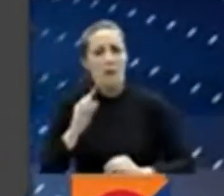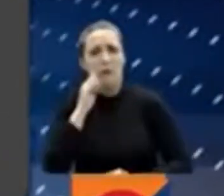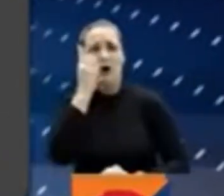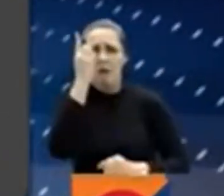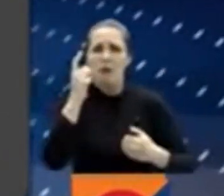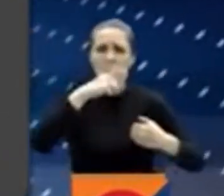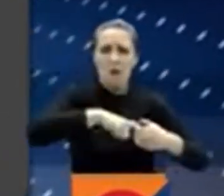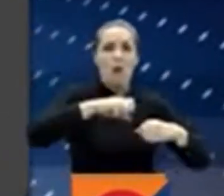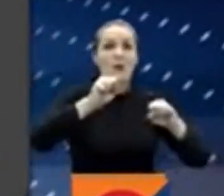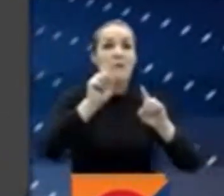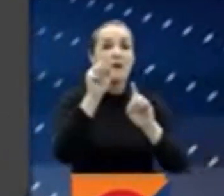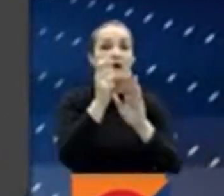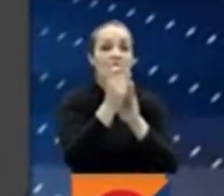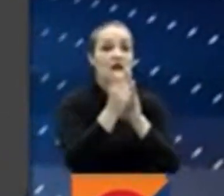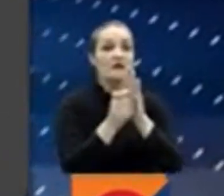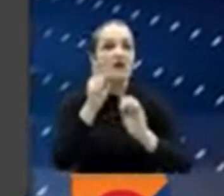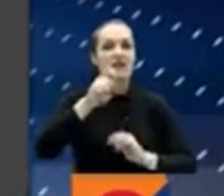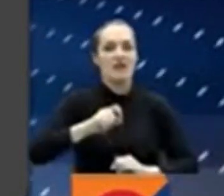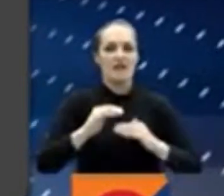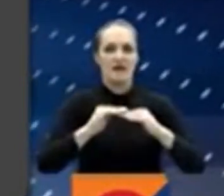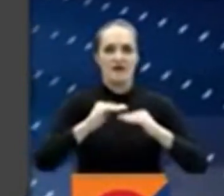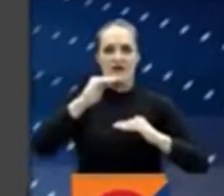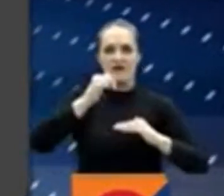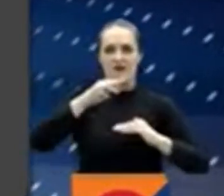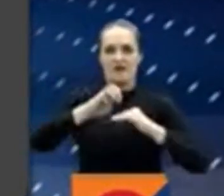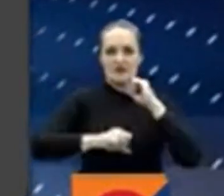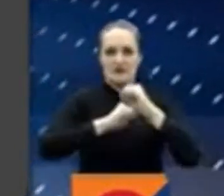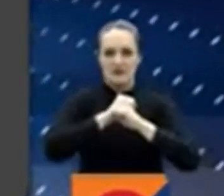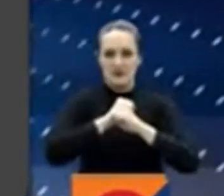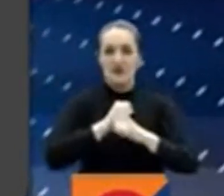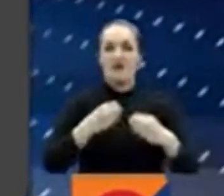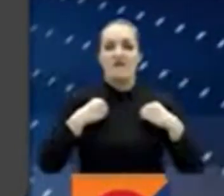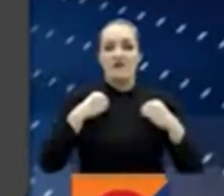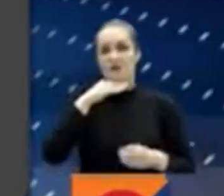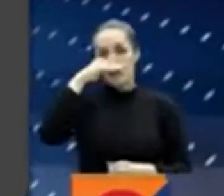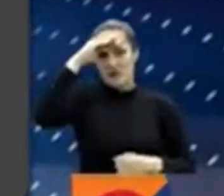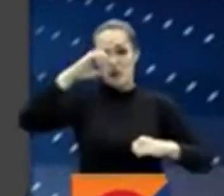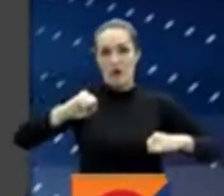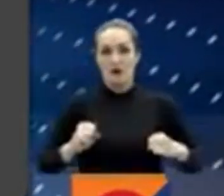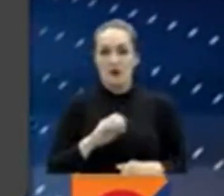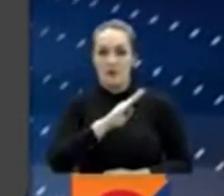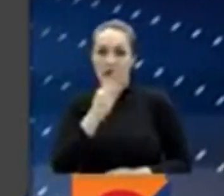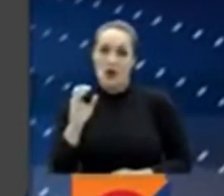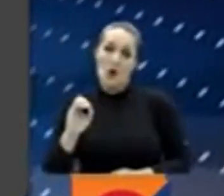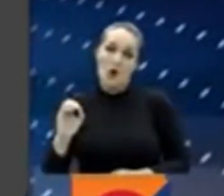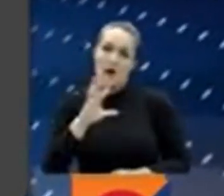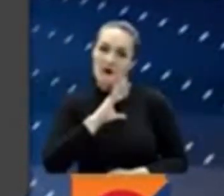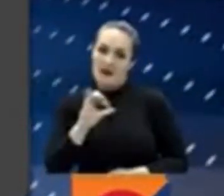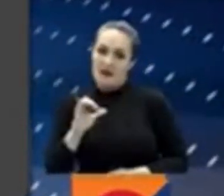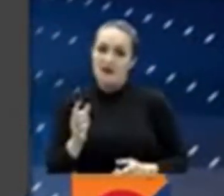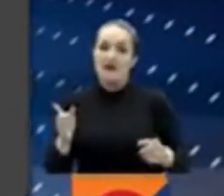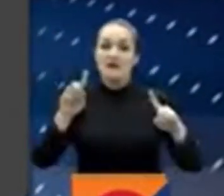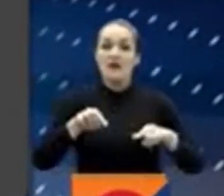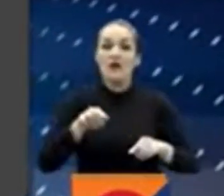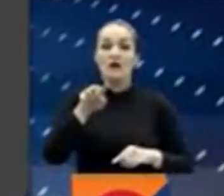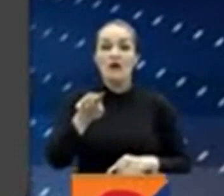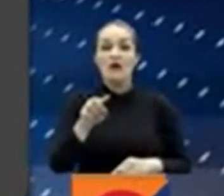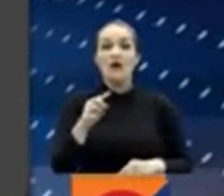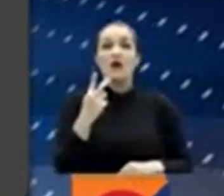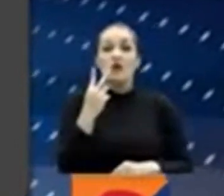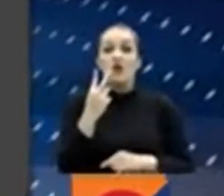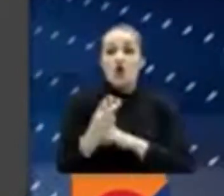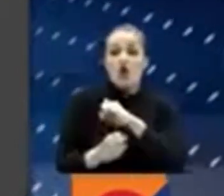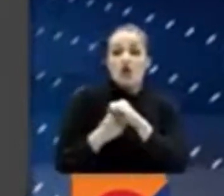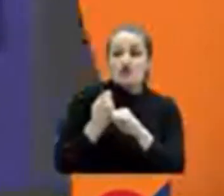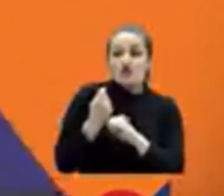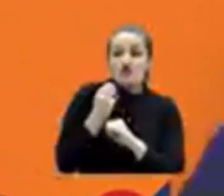pero entre los requisitos está ser mayor de edad vivir en Medellín Bogotá Barranquillo Cali y no superar los dos